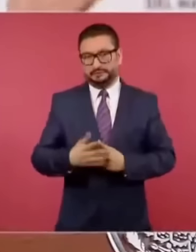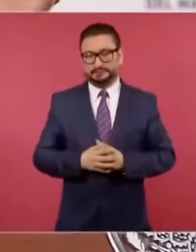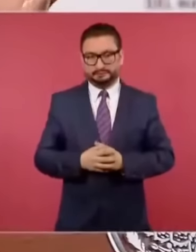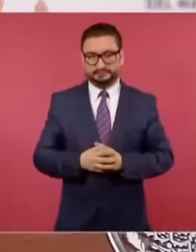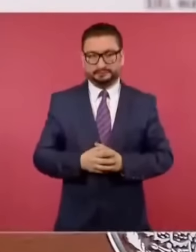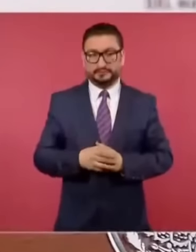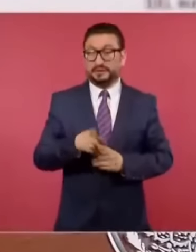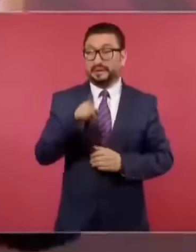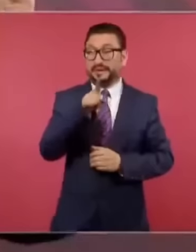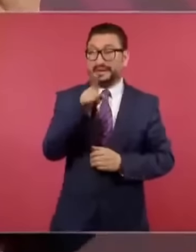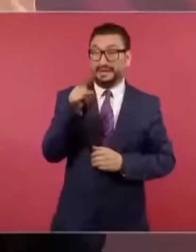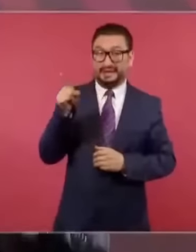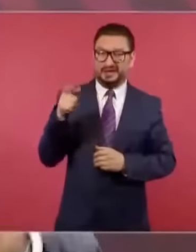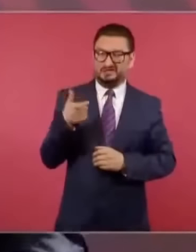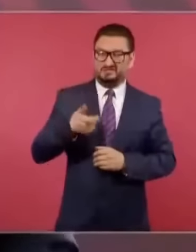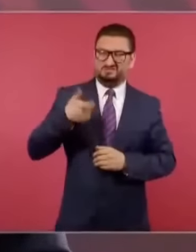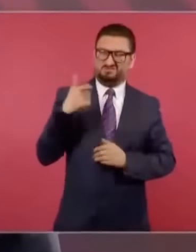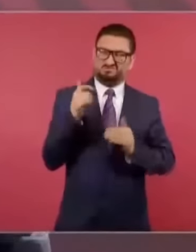Estos se rayan,